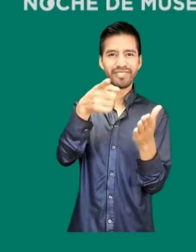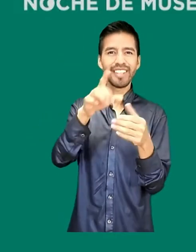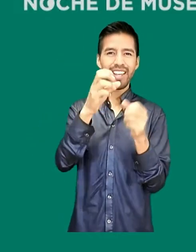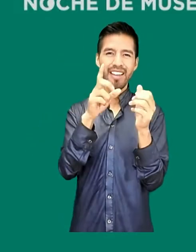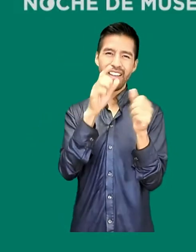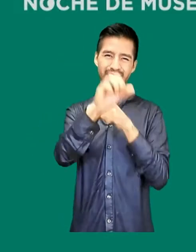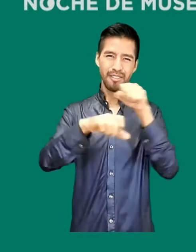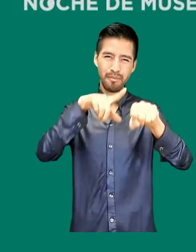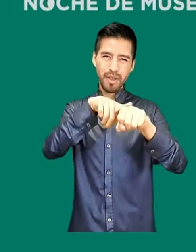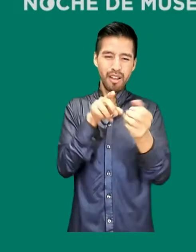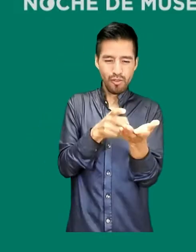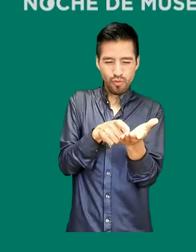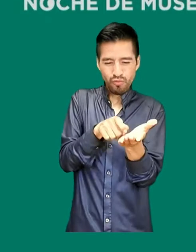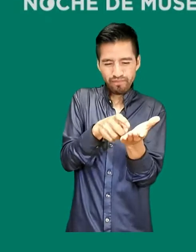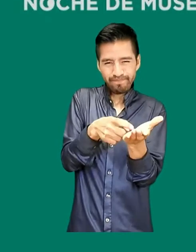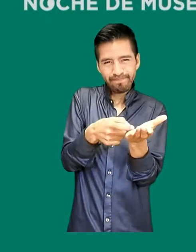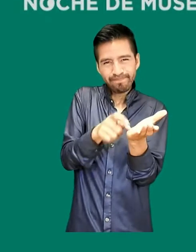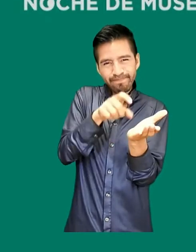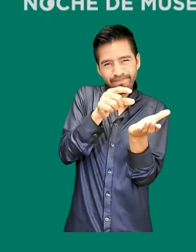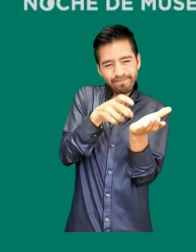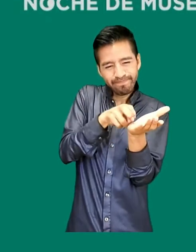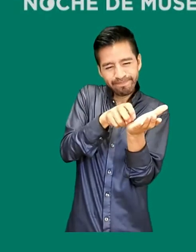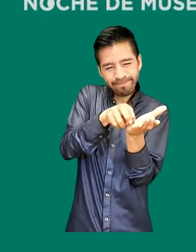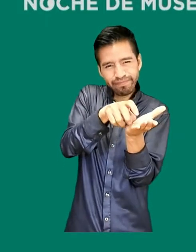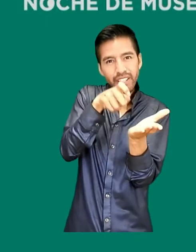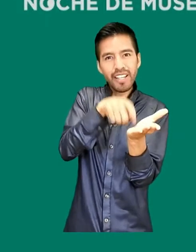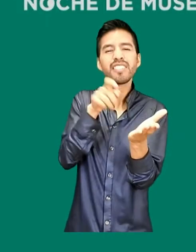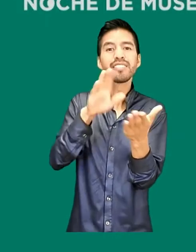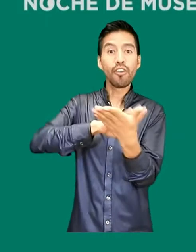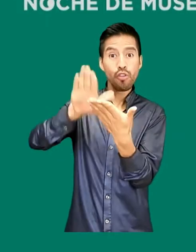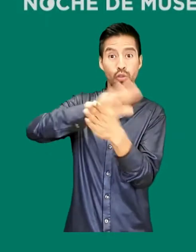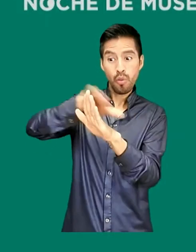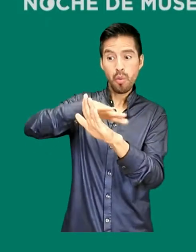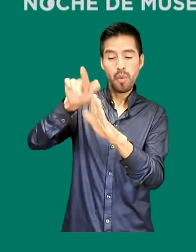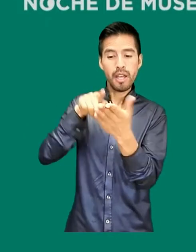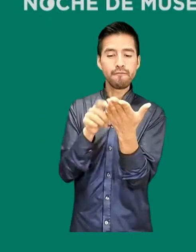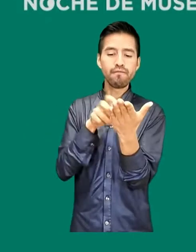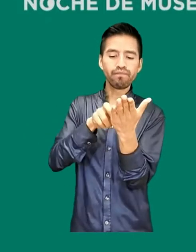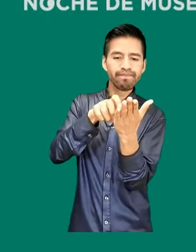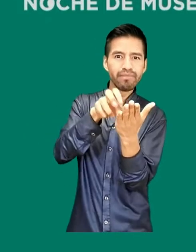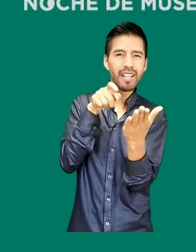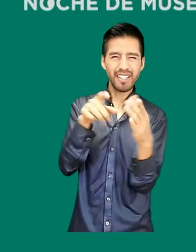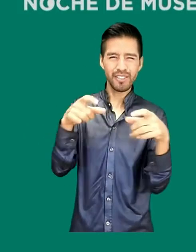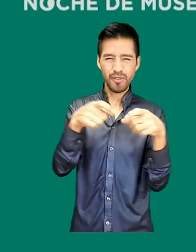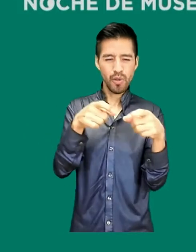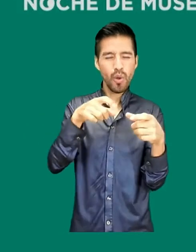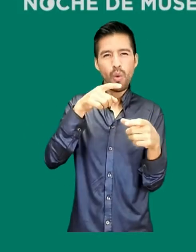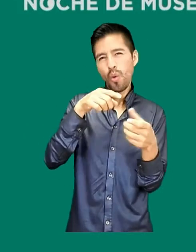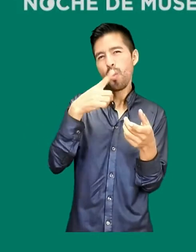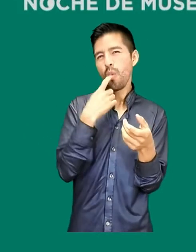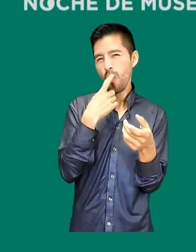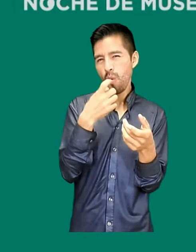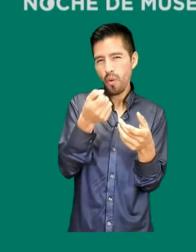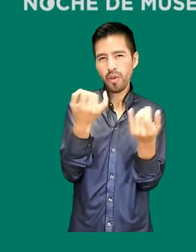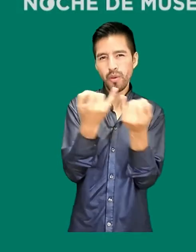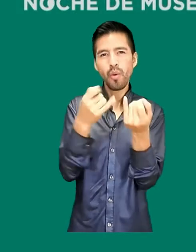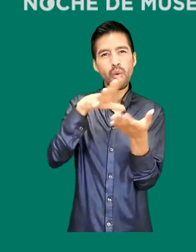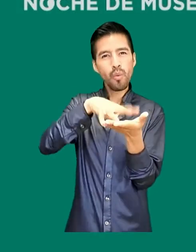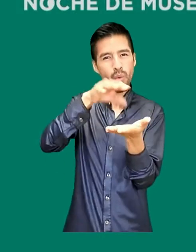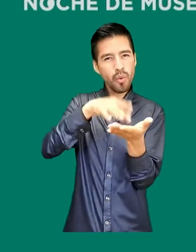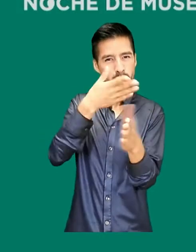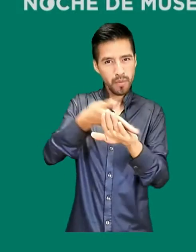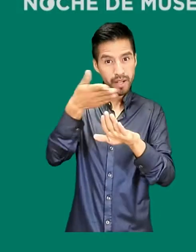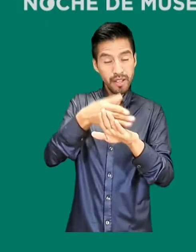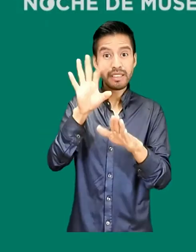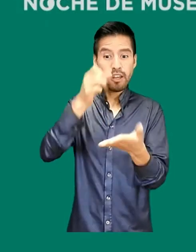animal. Este es un insecto que parasita las hojas del nopal, tiene forma de grano rojizo y está cubierto de polvo blanco, que si